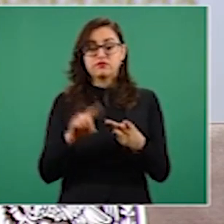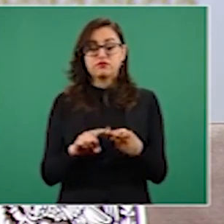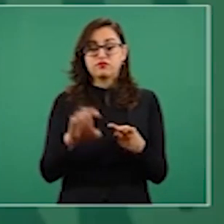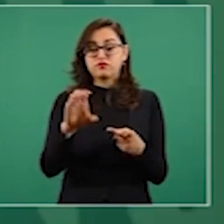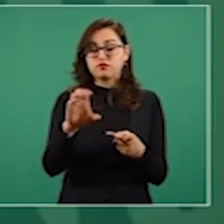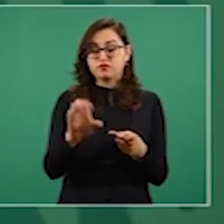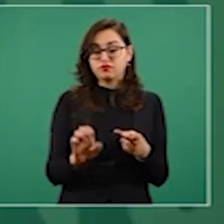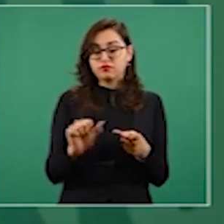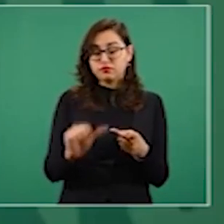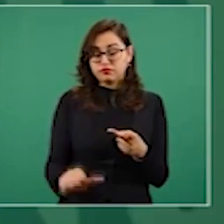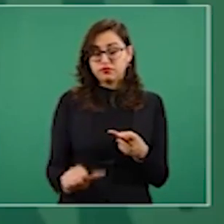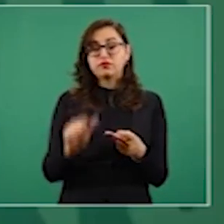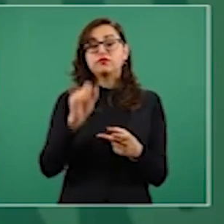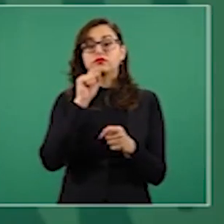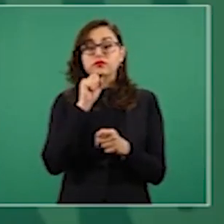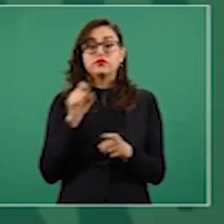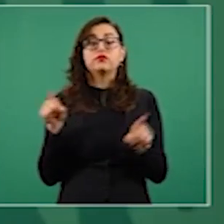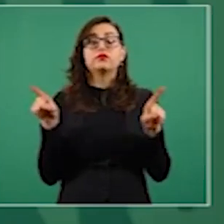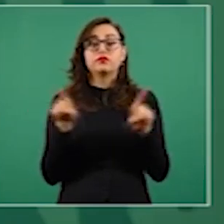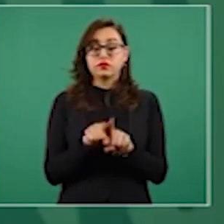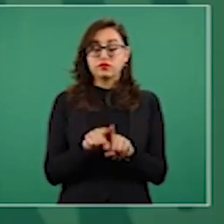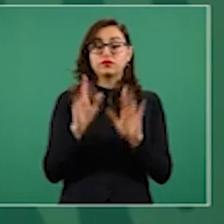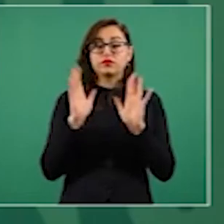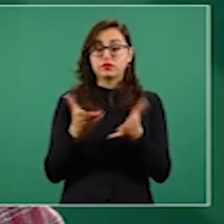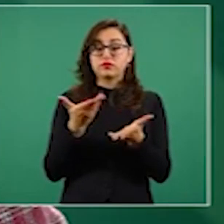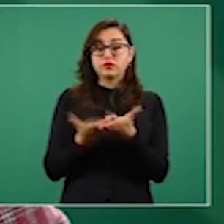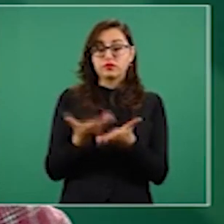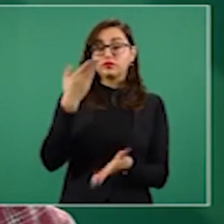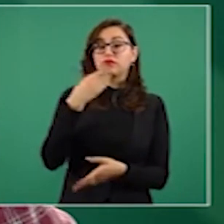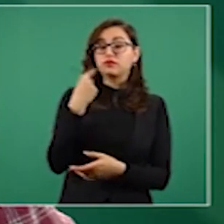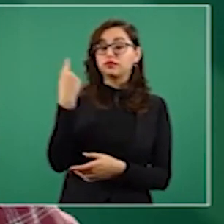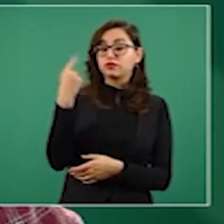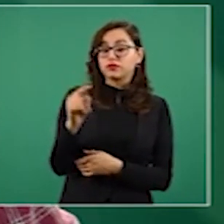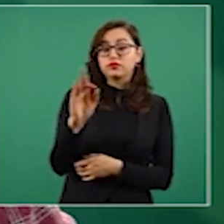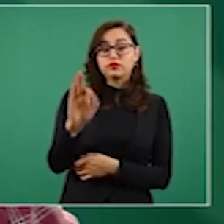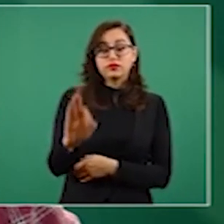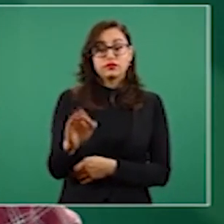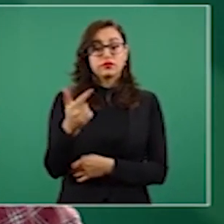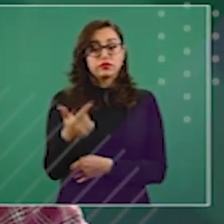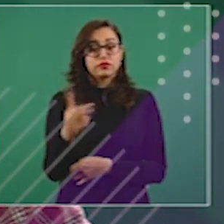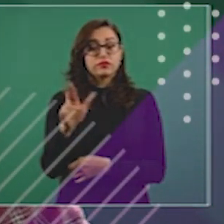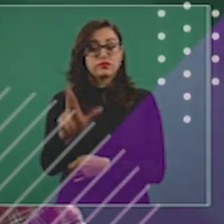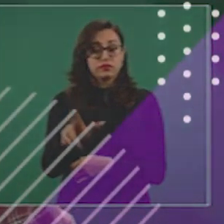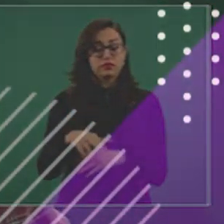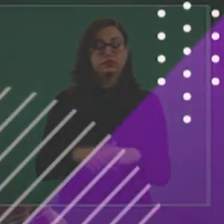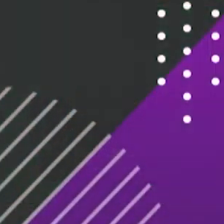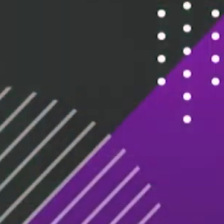pero también estaremos dando vista a la Fiscalía General de la República.